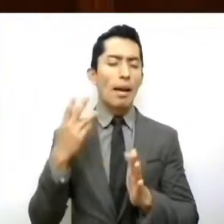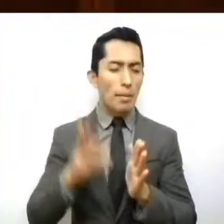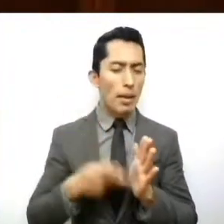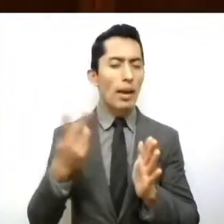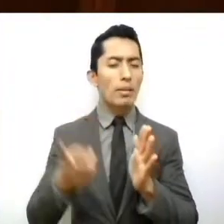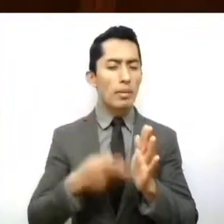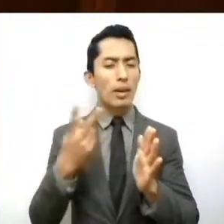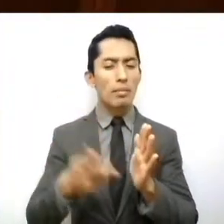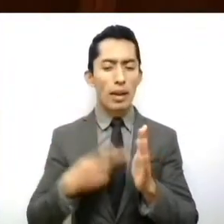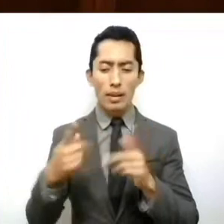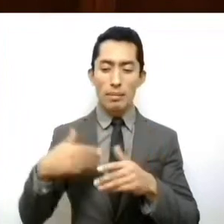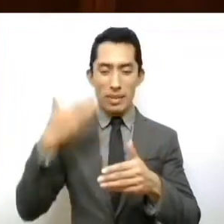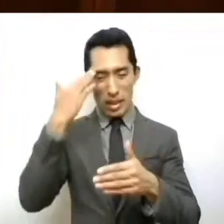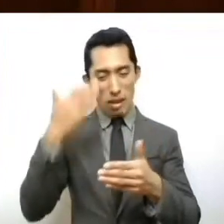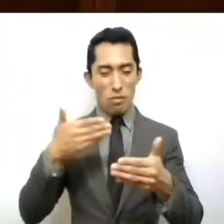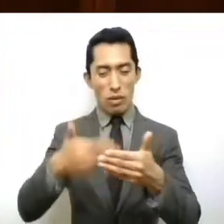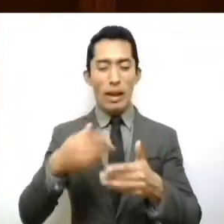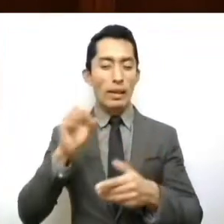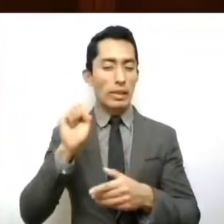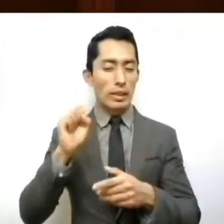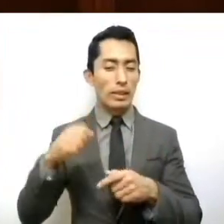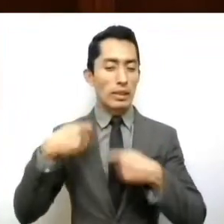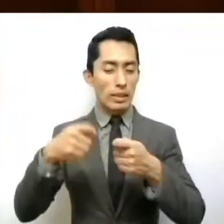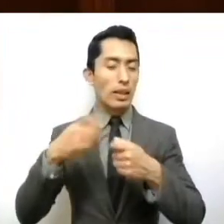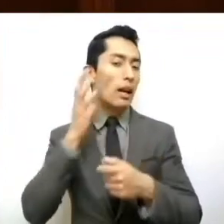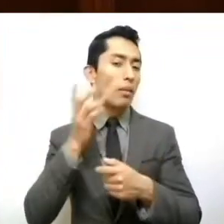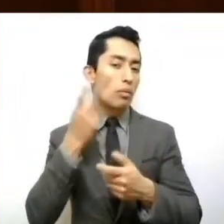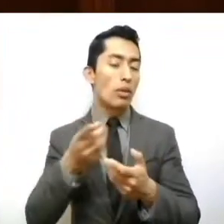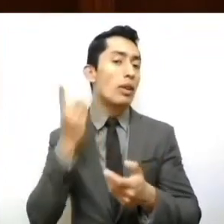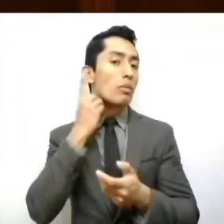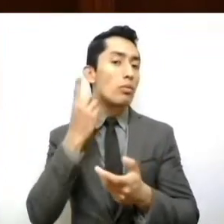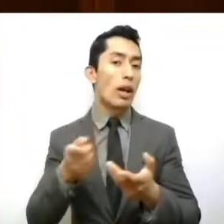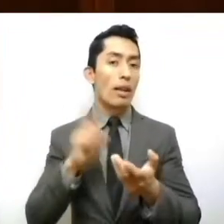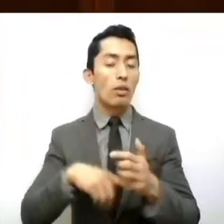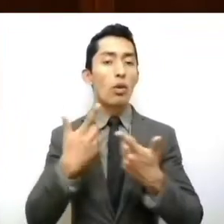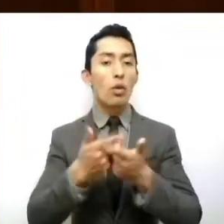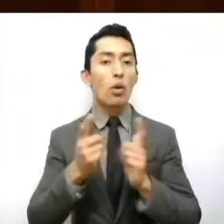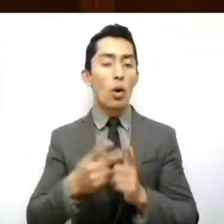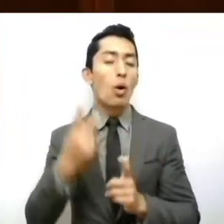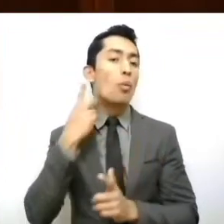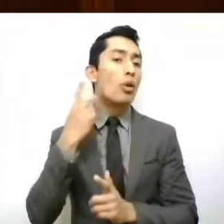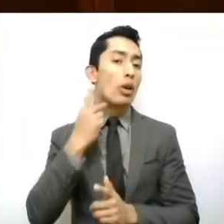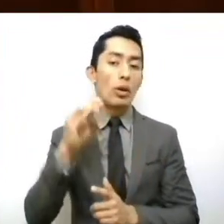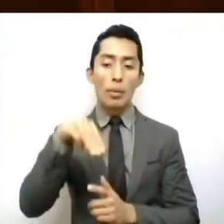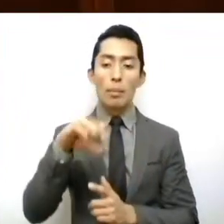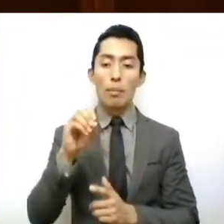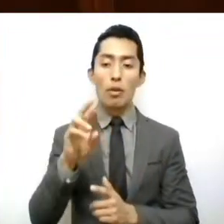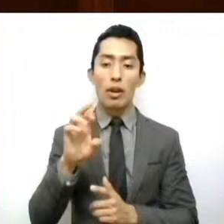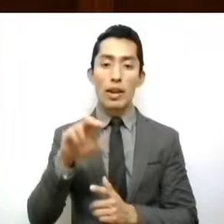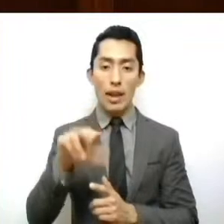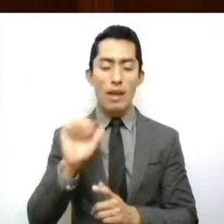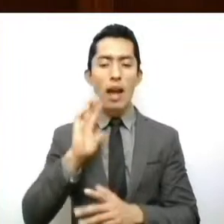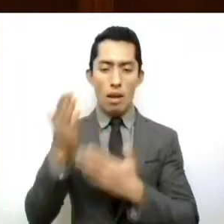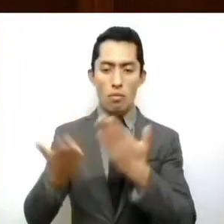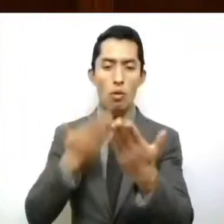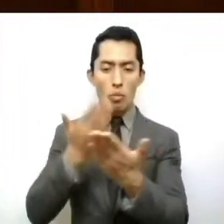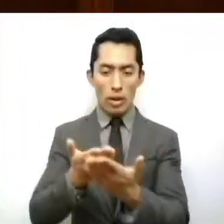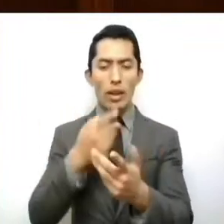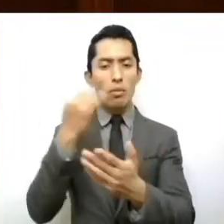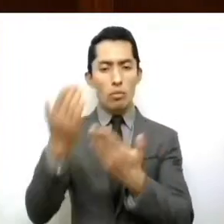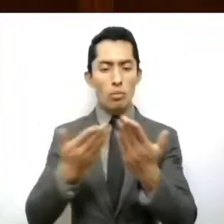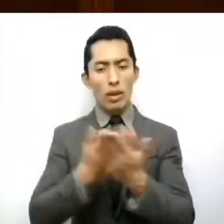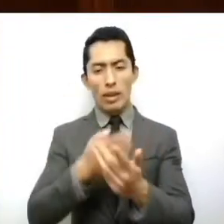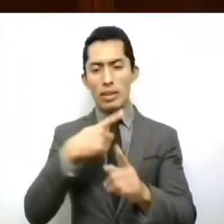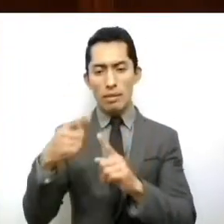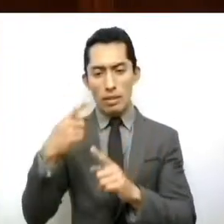esta sexagésima legislatura, los diputados que integramos el Grupo Parlamentario de Morena, hemos presentado diversas iniciativas para